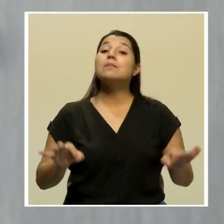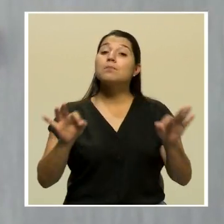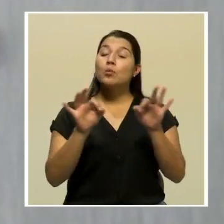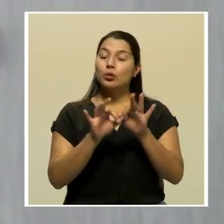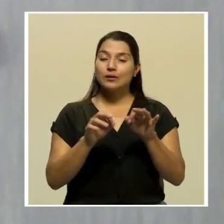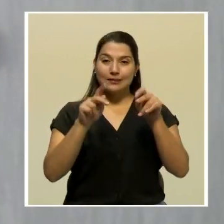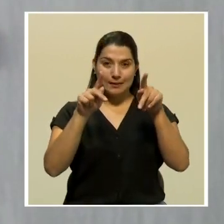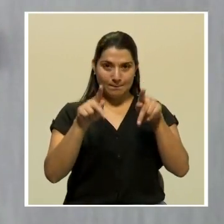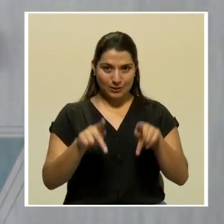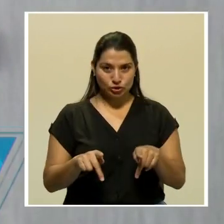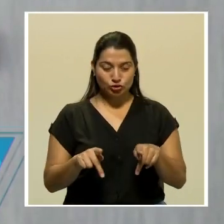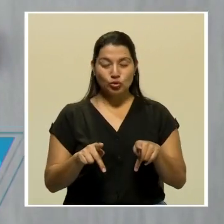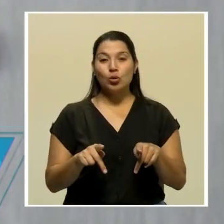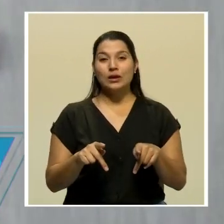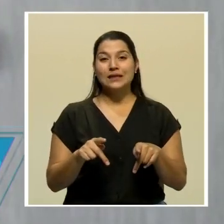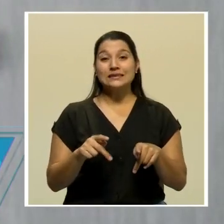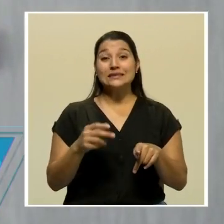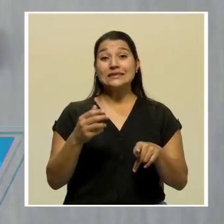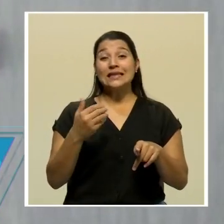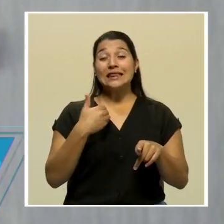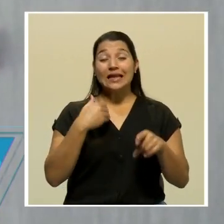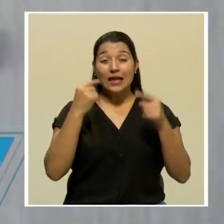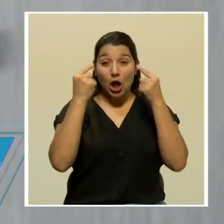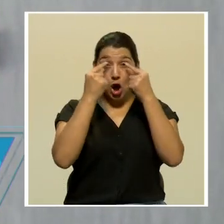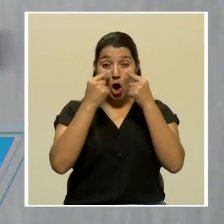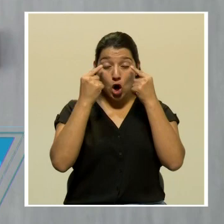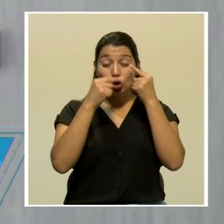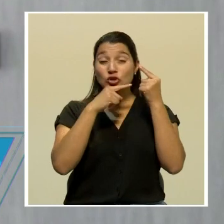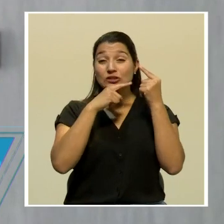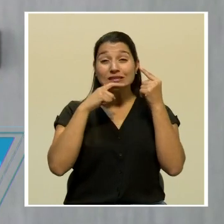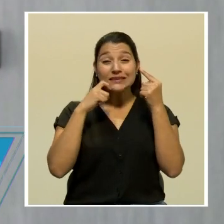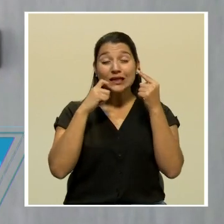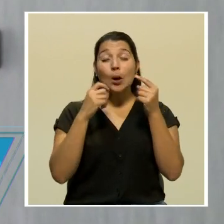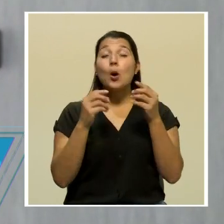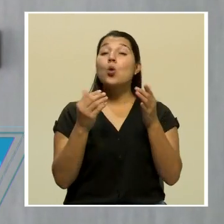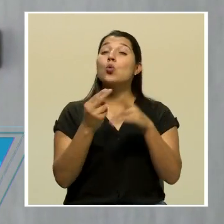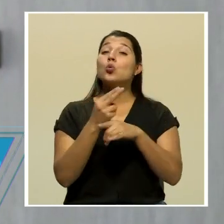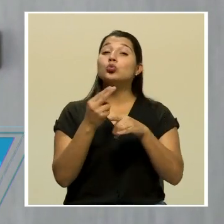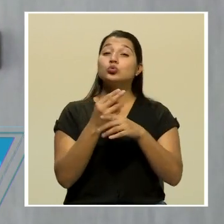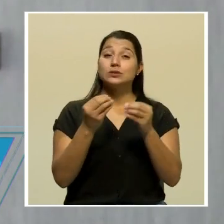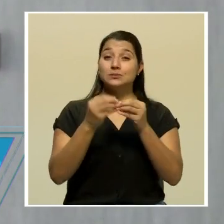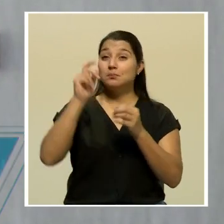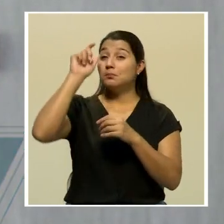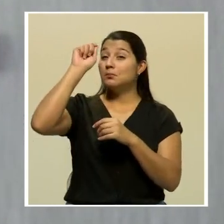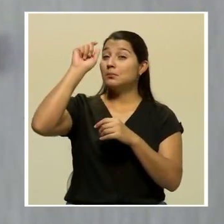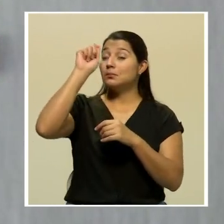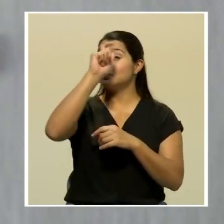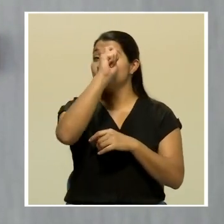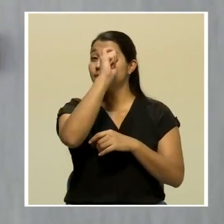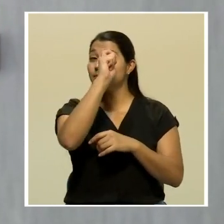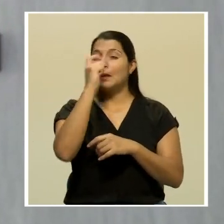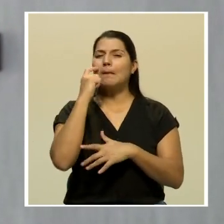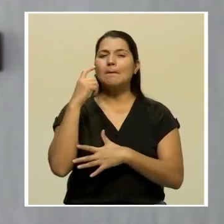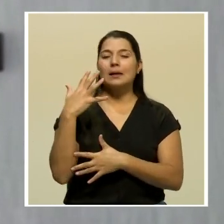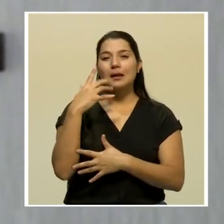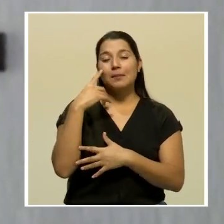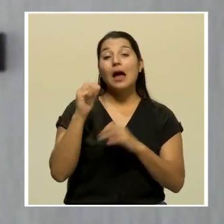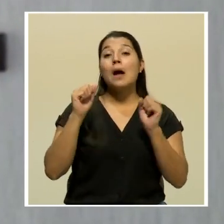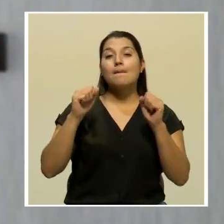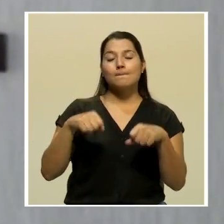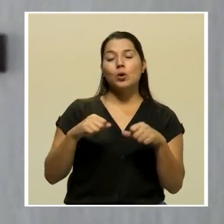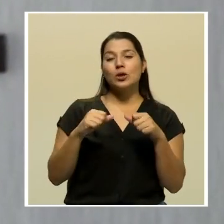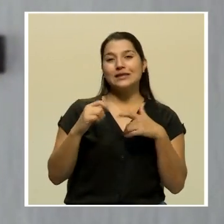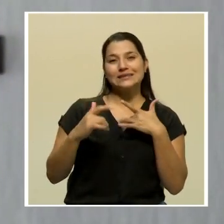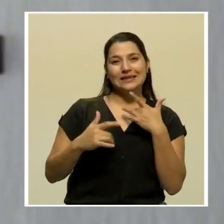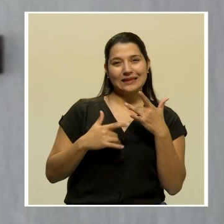personas que suelen padecer de ojo seco utilicen con mayor frecuencia las lágrimas artificiales con el objetivo de sentir